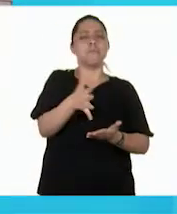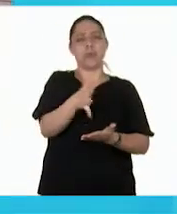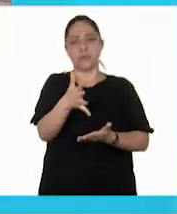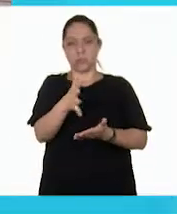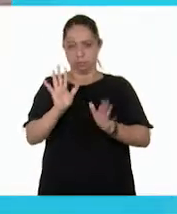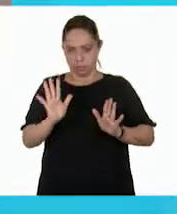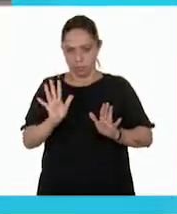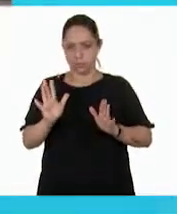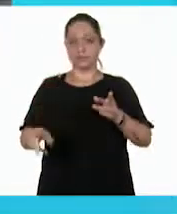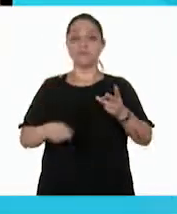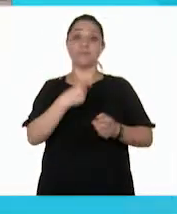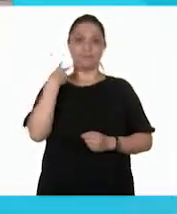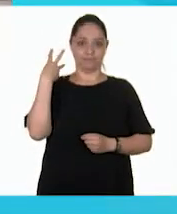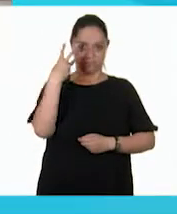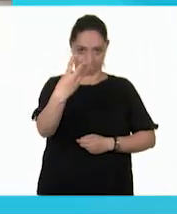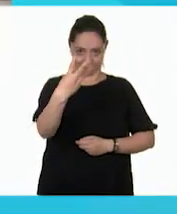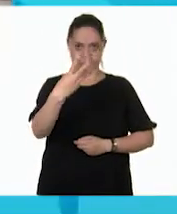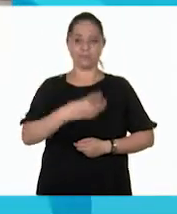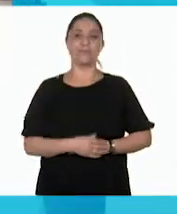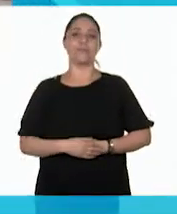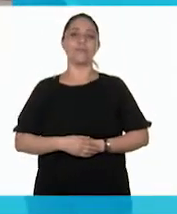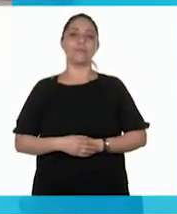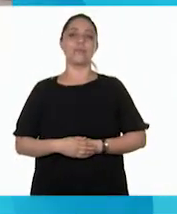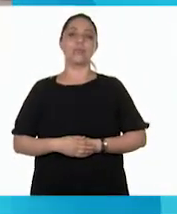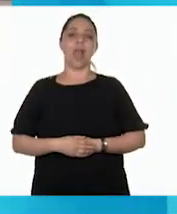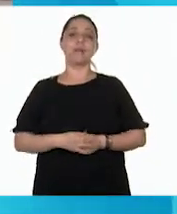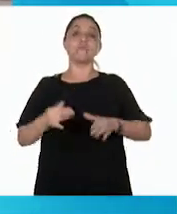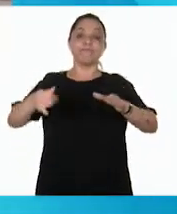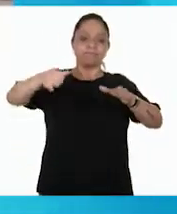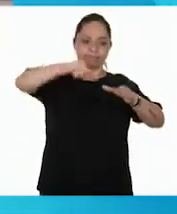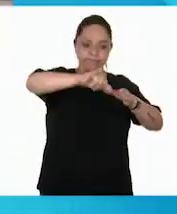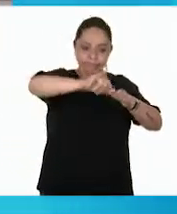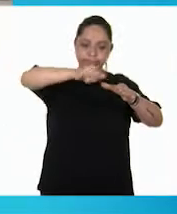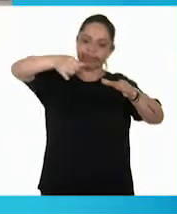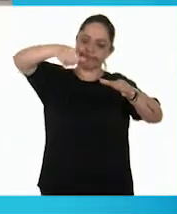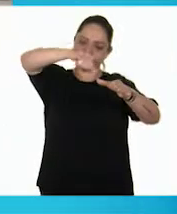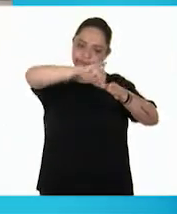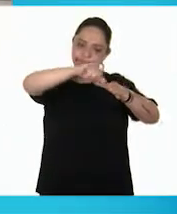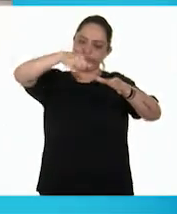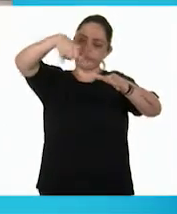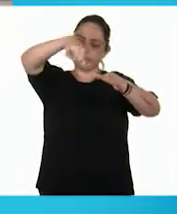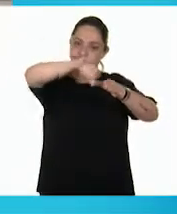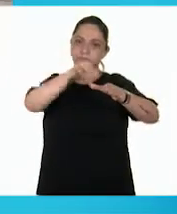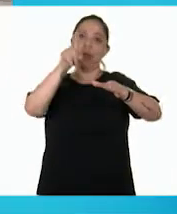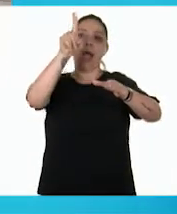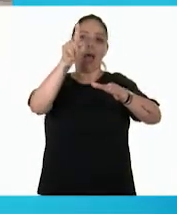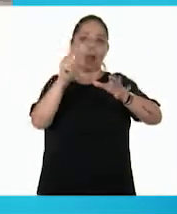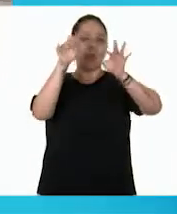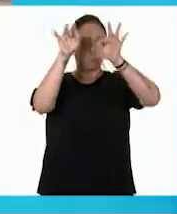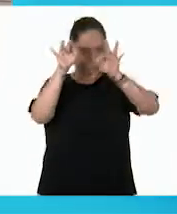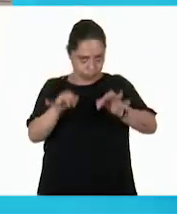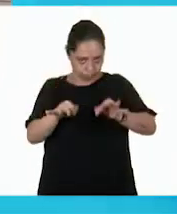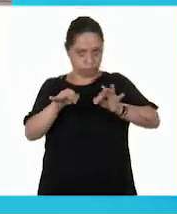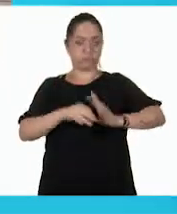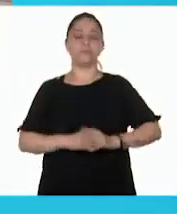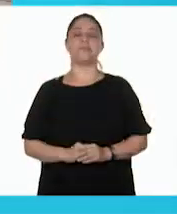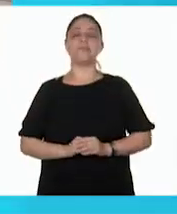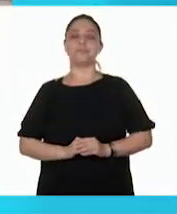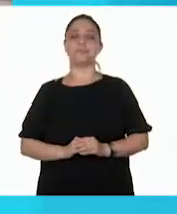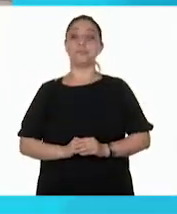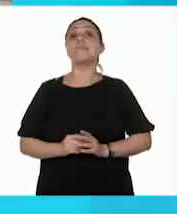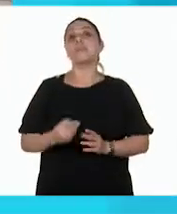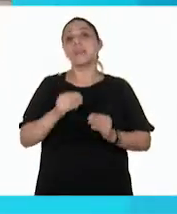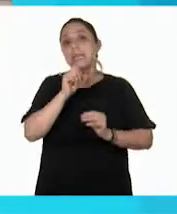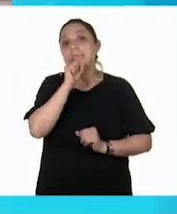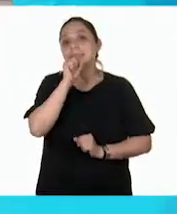Número tres, regar las plantas con la cantidad de agua correcta. Y claro,